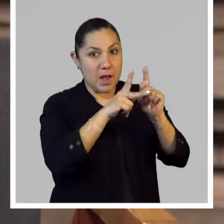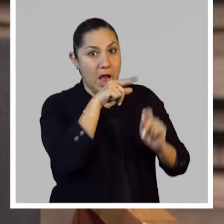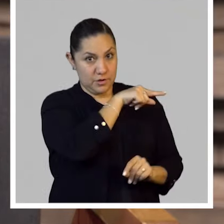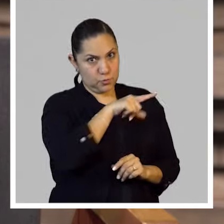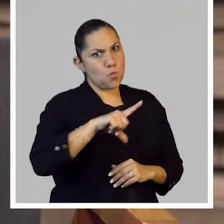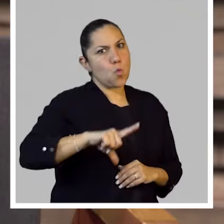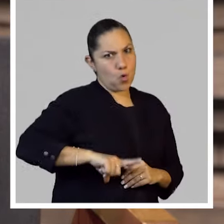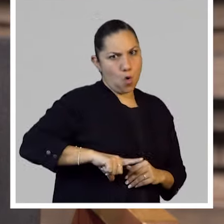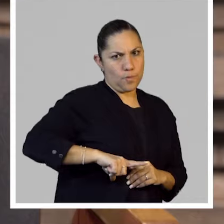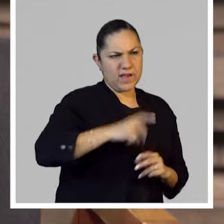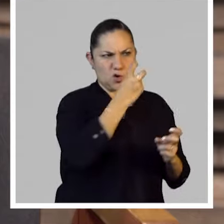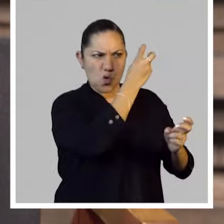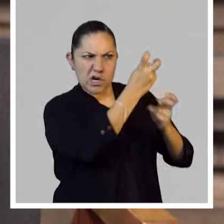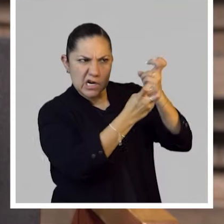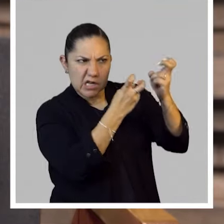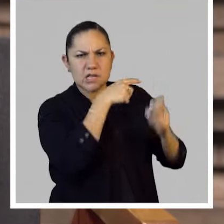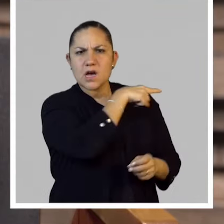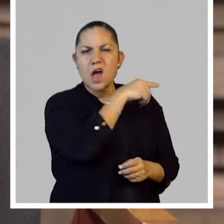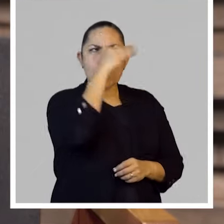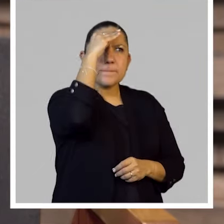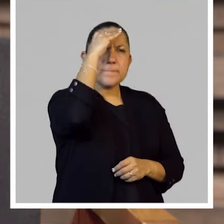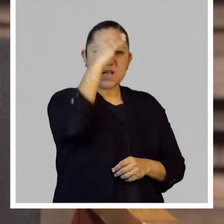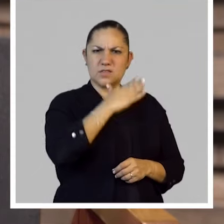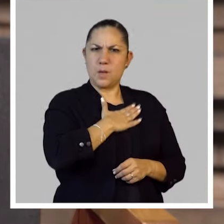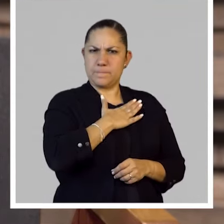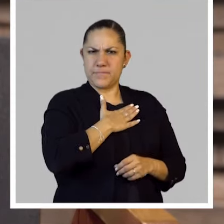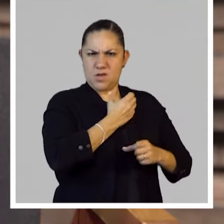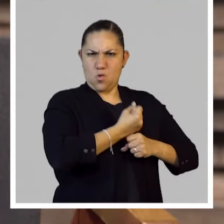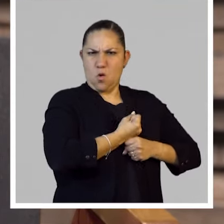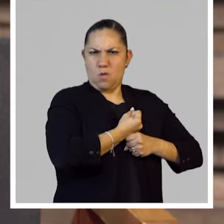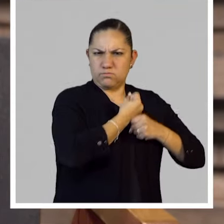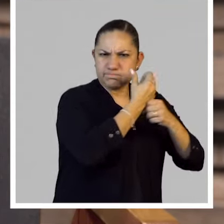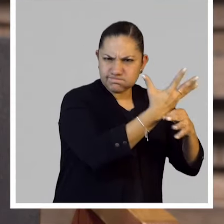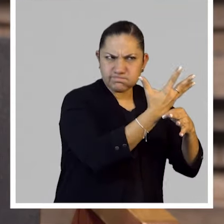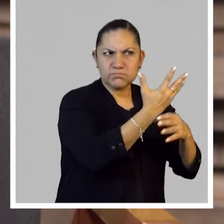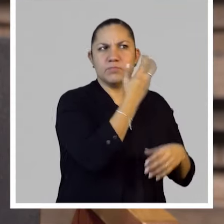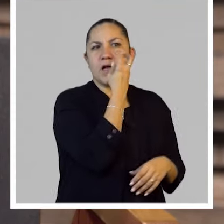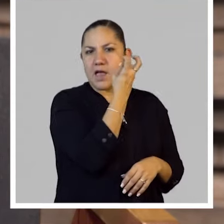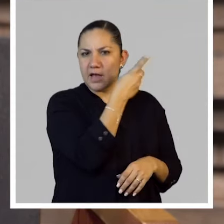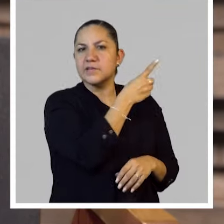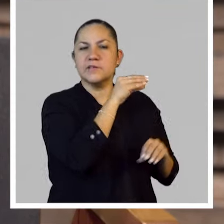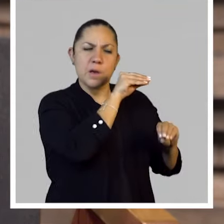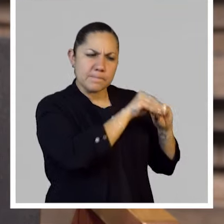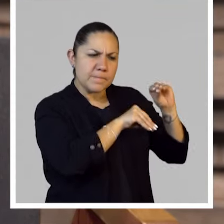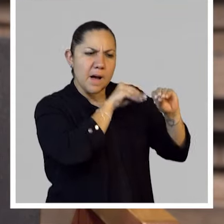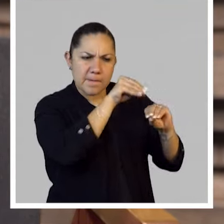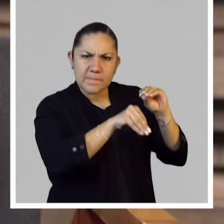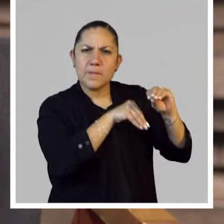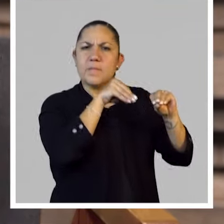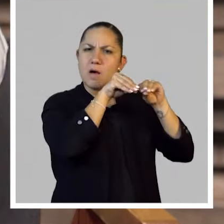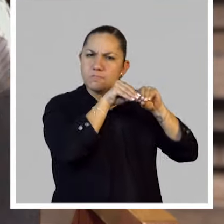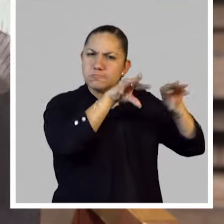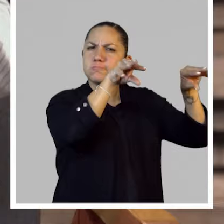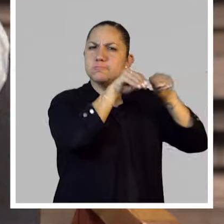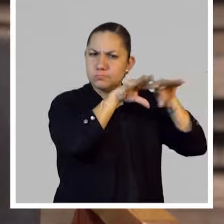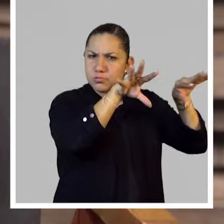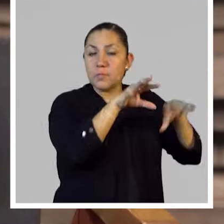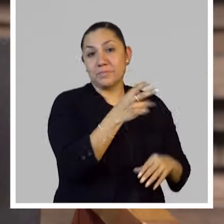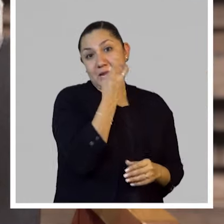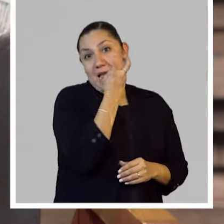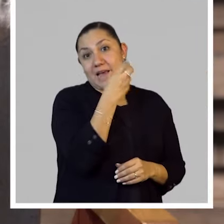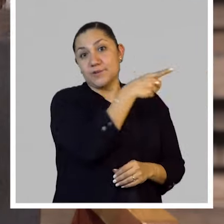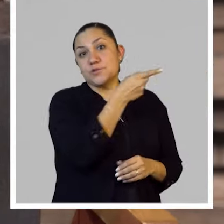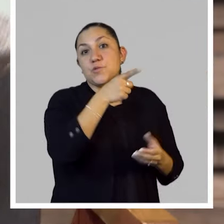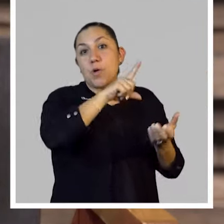denunciando pues algo que él piensa que es importante denunciar y pues mandado de esta forma